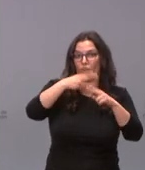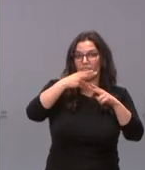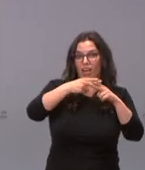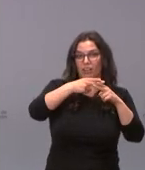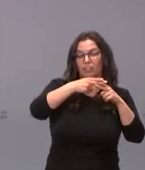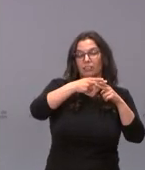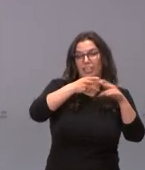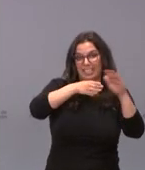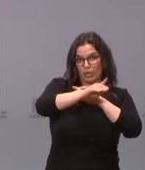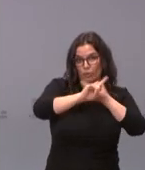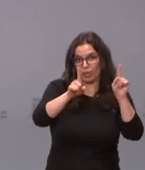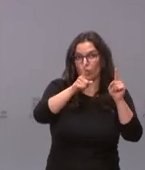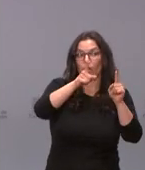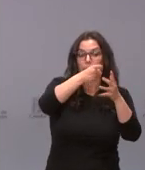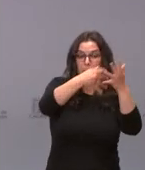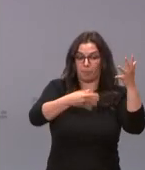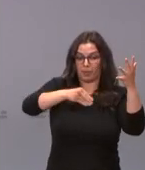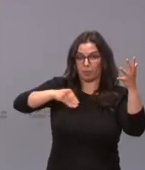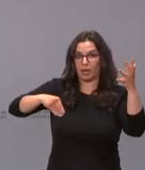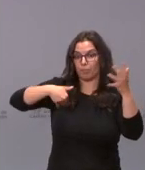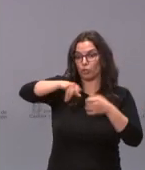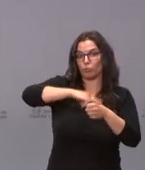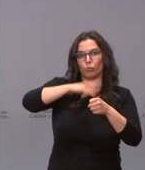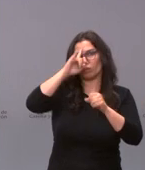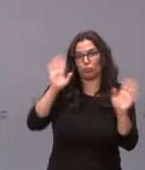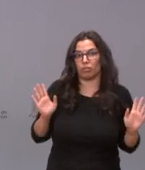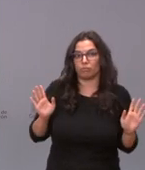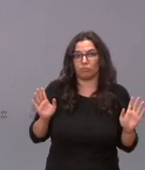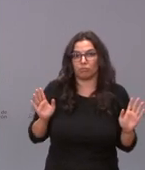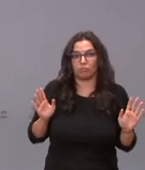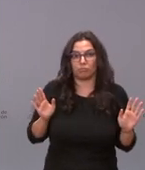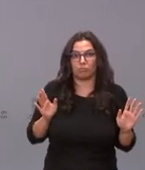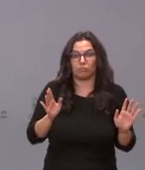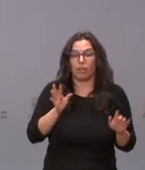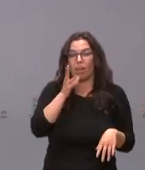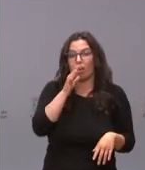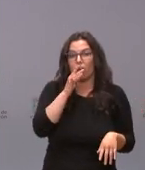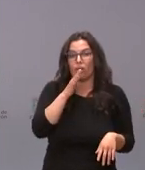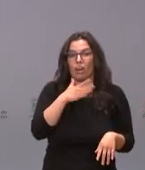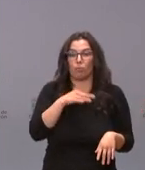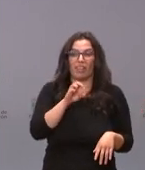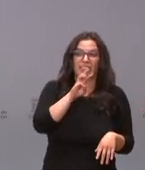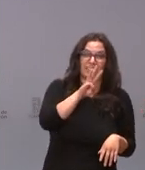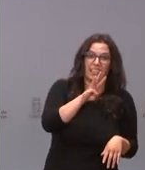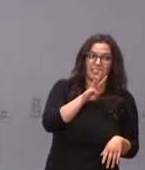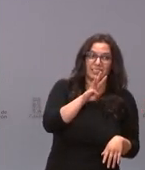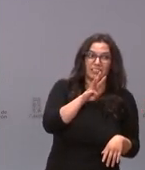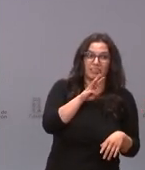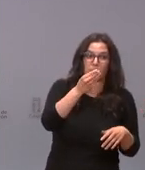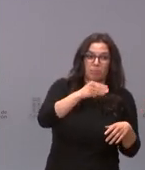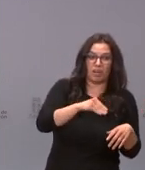momento no no se lo puedo adelantar estamos en el orden de entre 4 y 10 dependiendo un poquito de cómo vaya